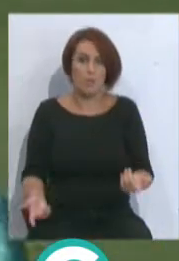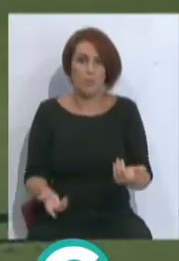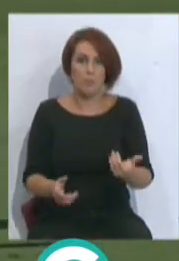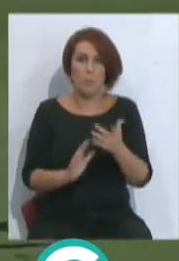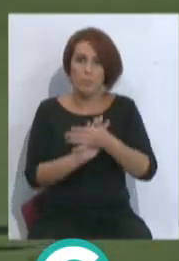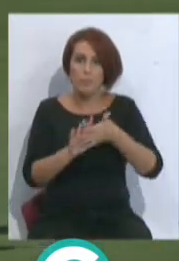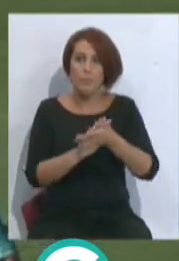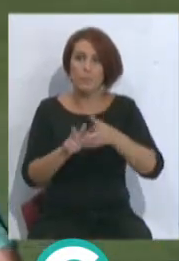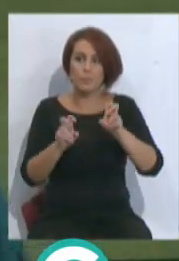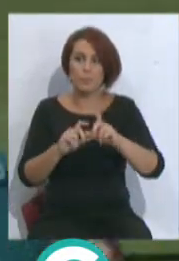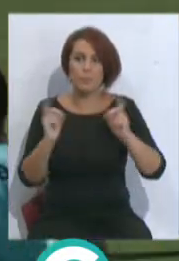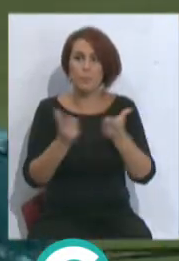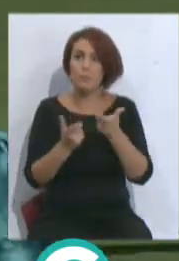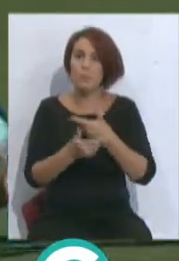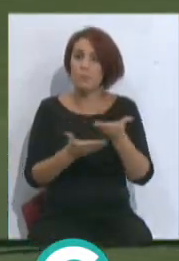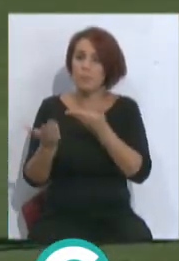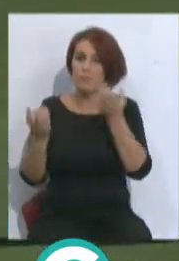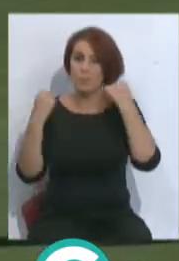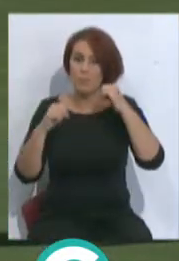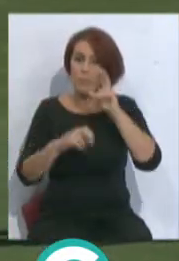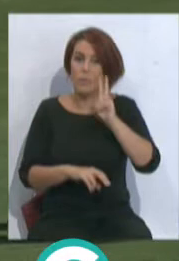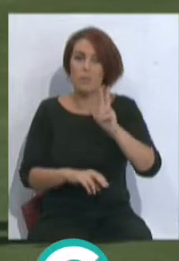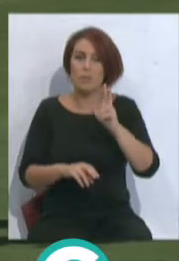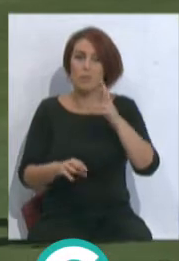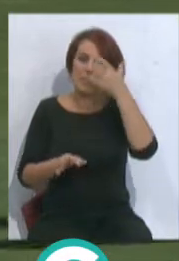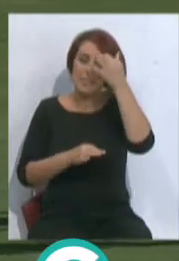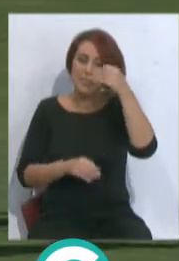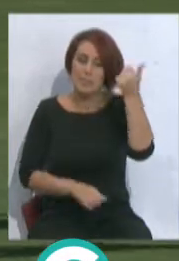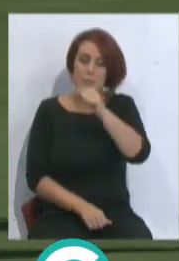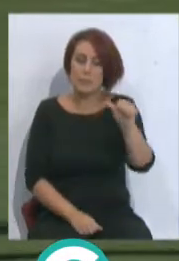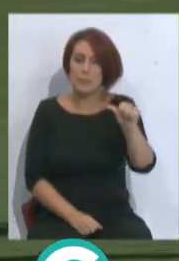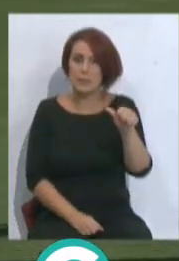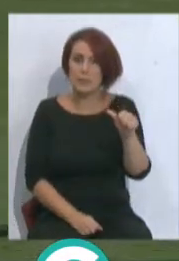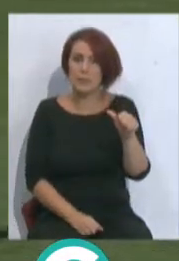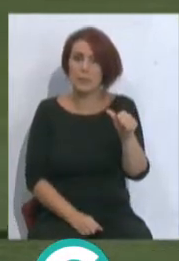de la plantilla. Aquí estamos viendo entrenamientos, concretamente el de esta semana,